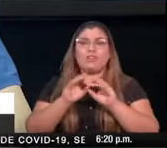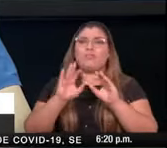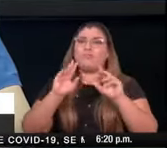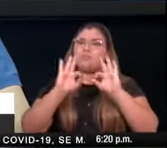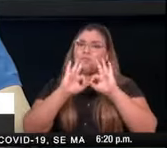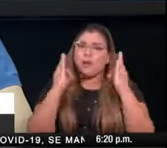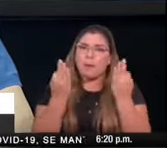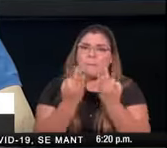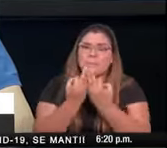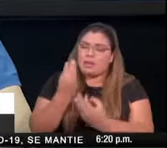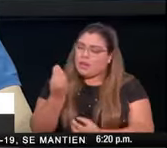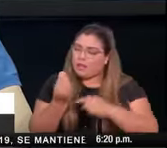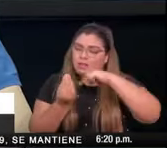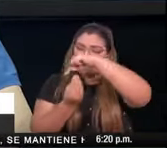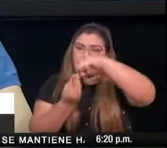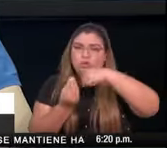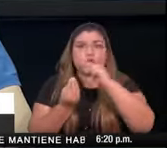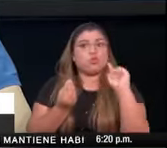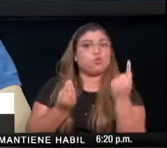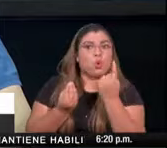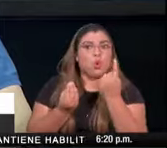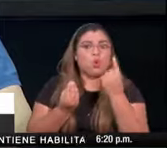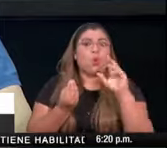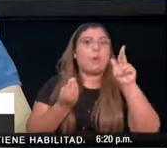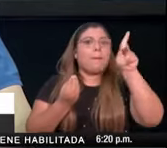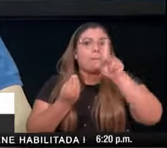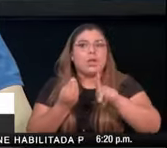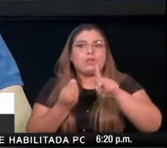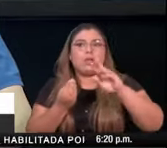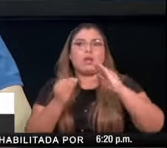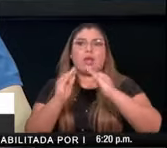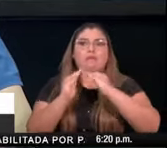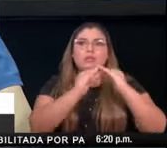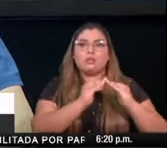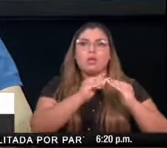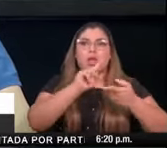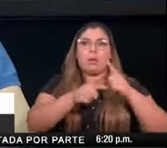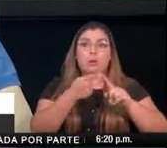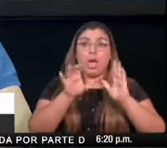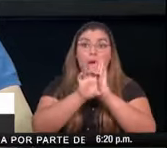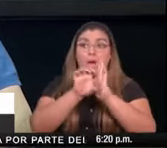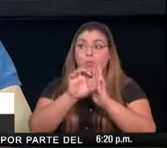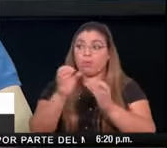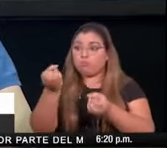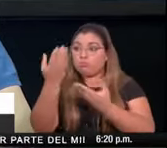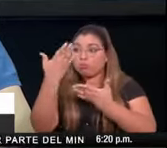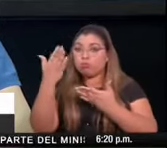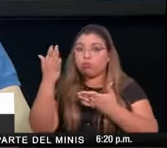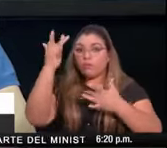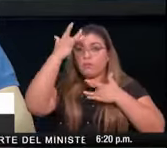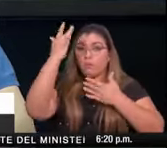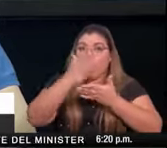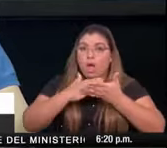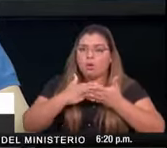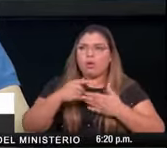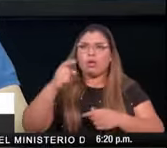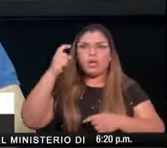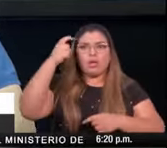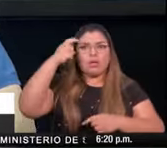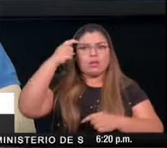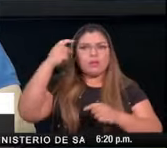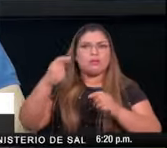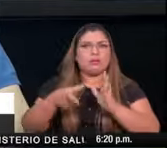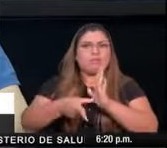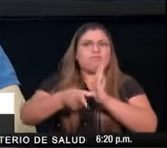burbuja familiar y saber y tener un trazado de cuáles fueron los sitios que hemos visitado durante los días previos